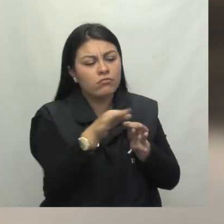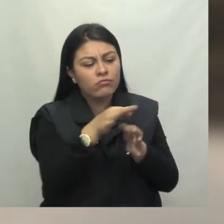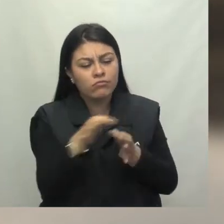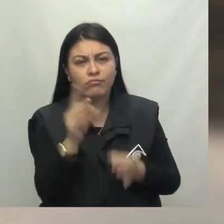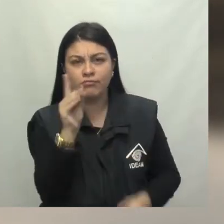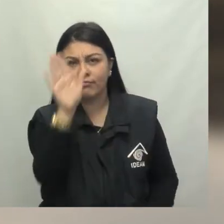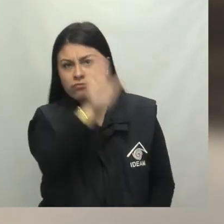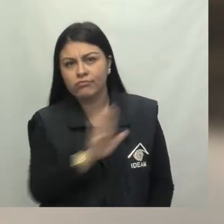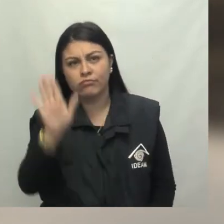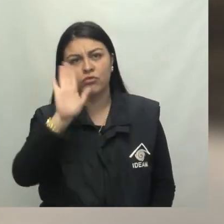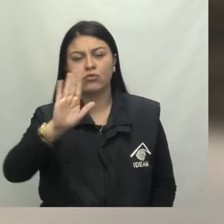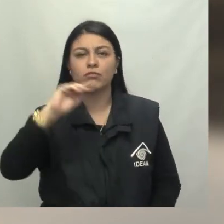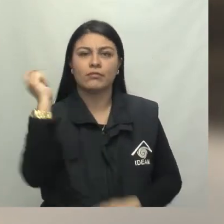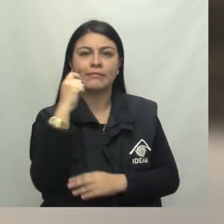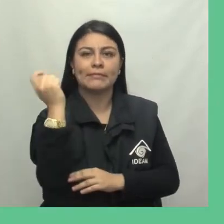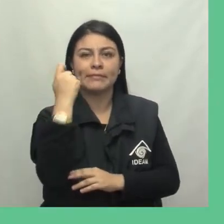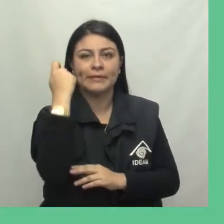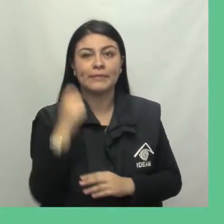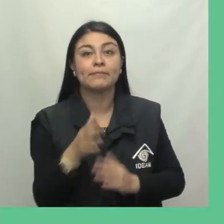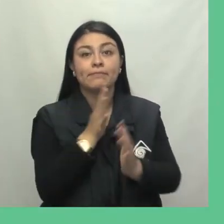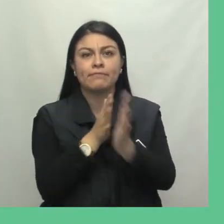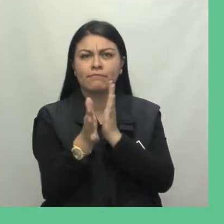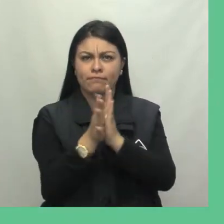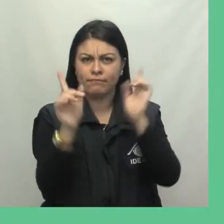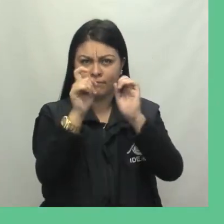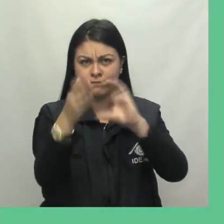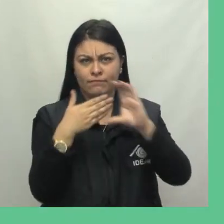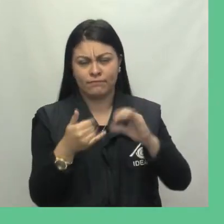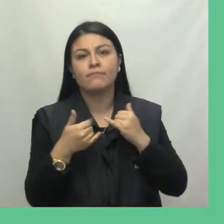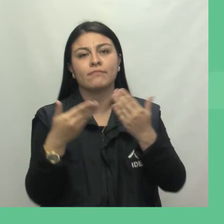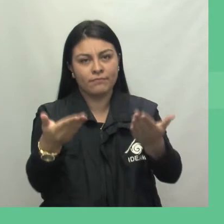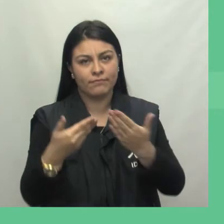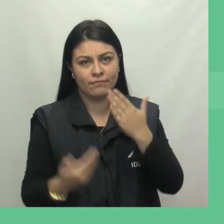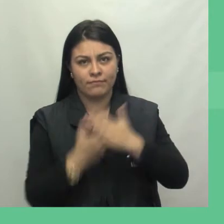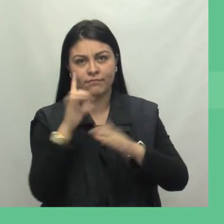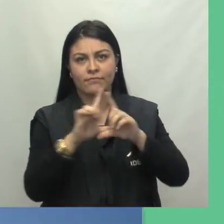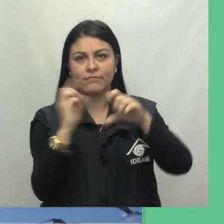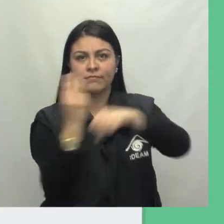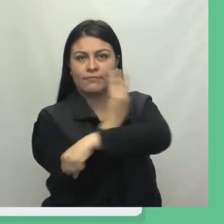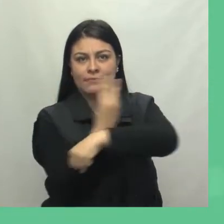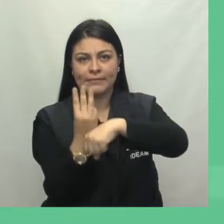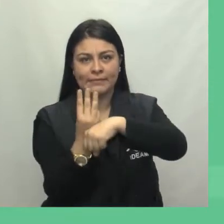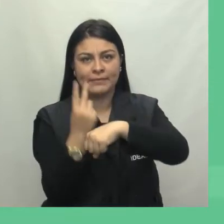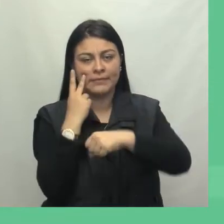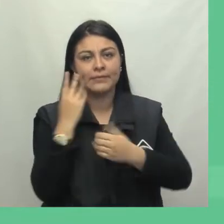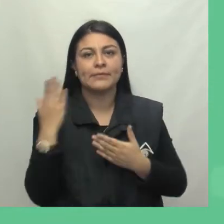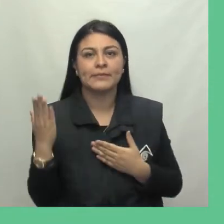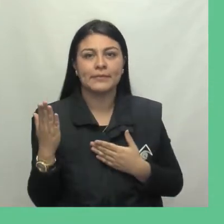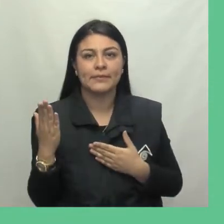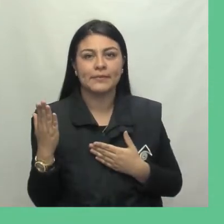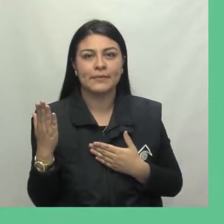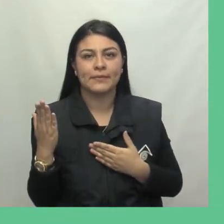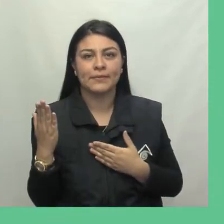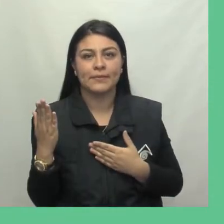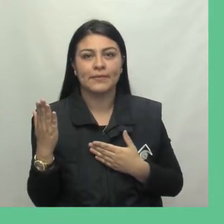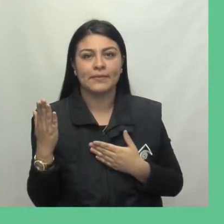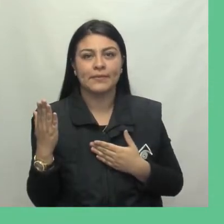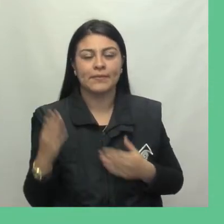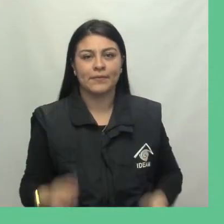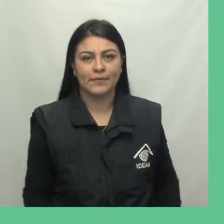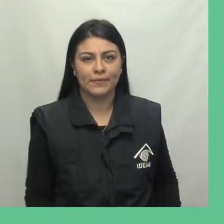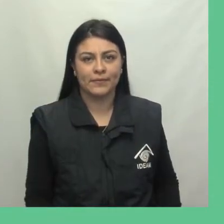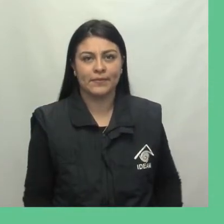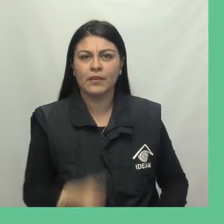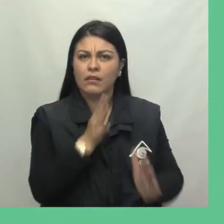algunos municipios del departamento del Meta. Para mayor información sobre el pronóstico del tiempo visítenos en www.ideam